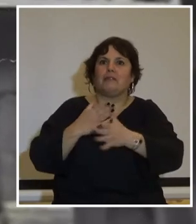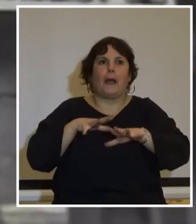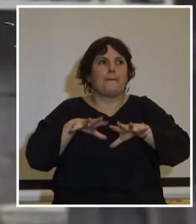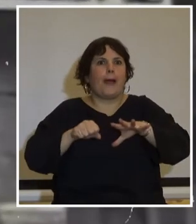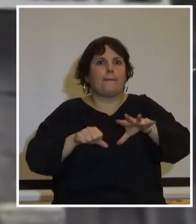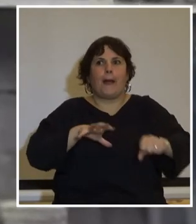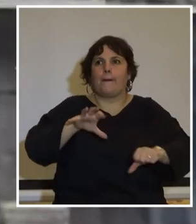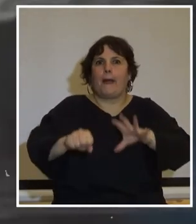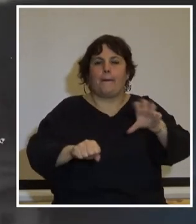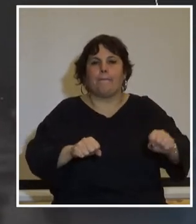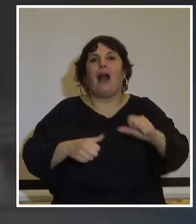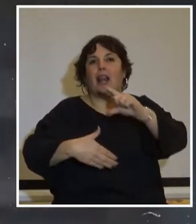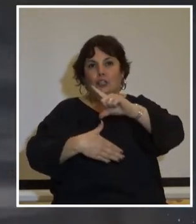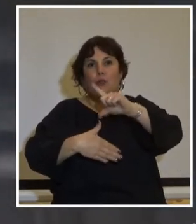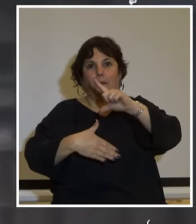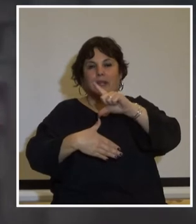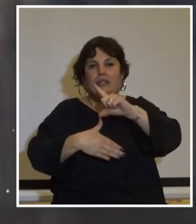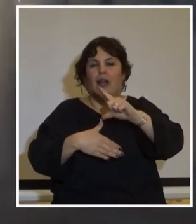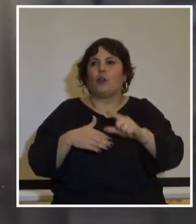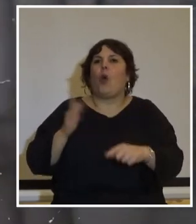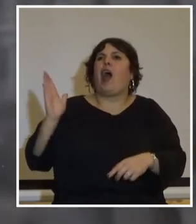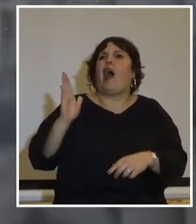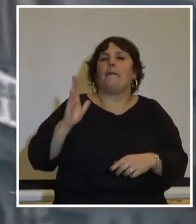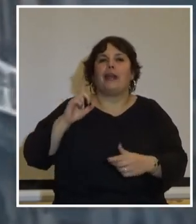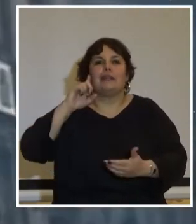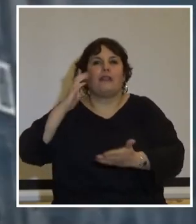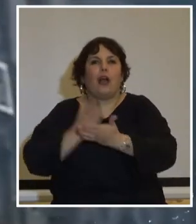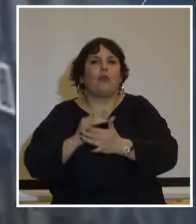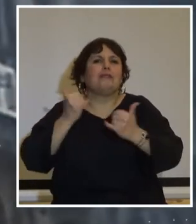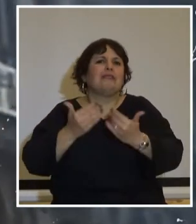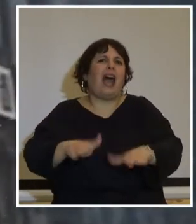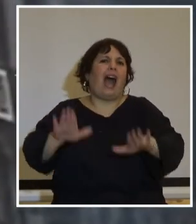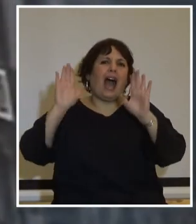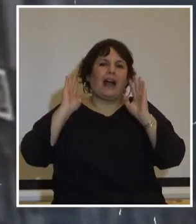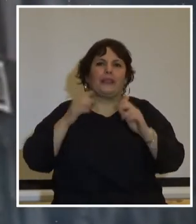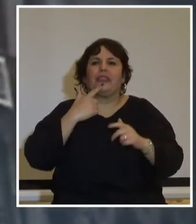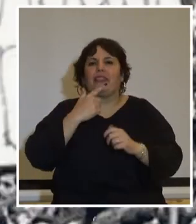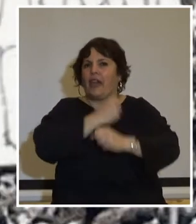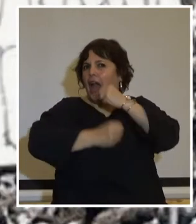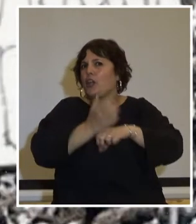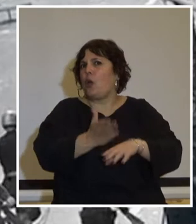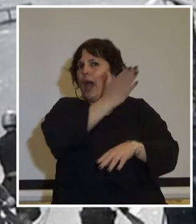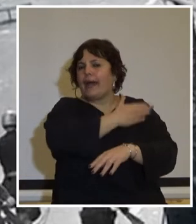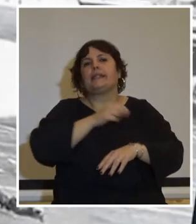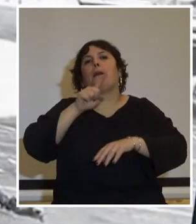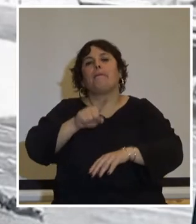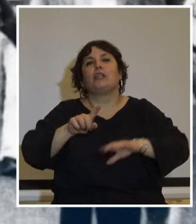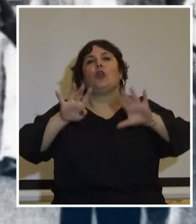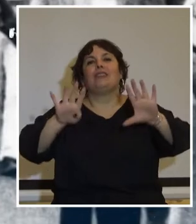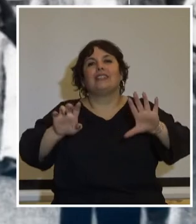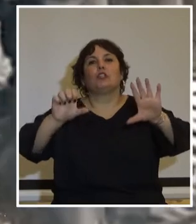sobre todo el territorio latinoamericano. La amenaza de golpe de Estado se venía manejando desde varios años antes. En 1964,